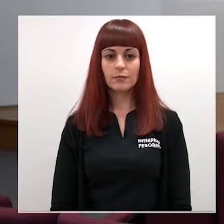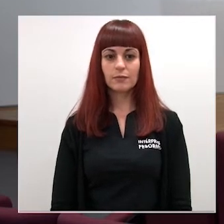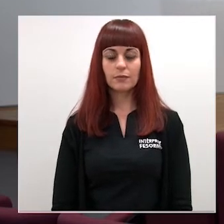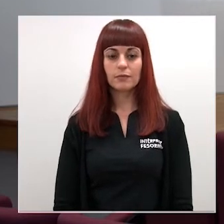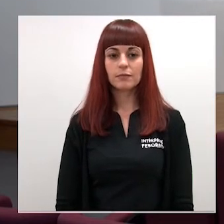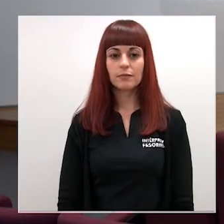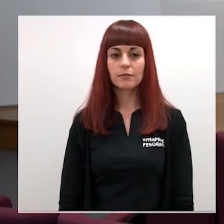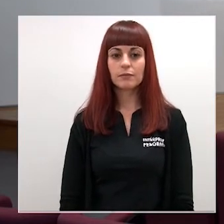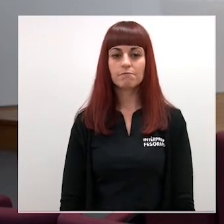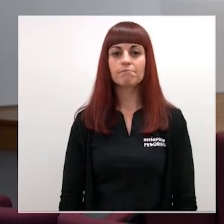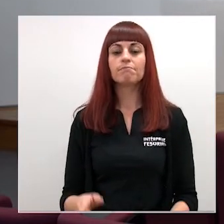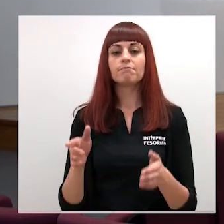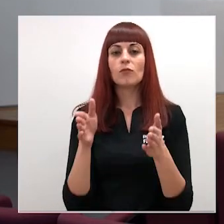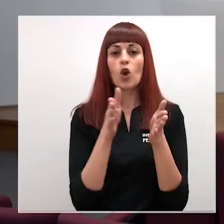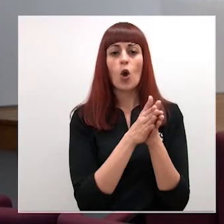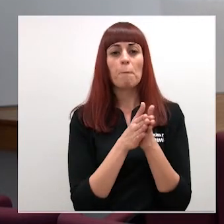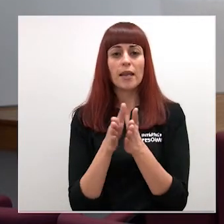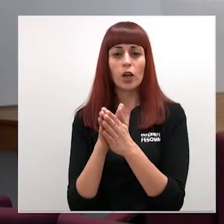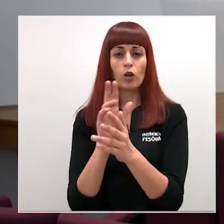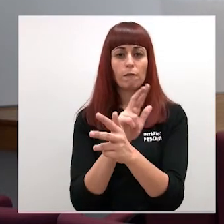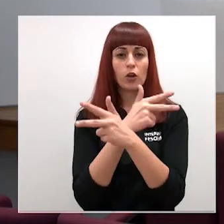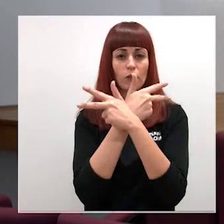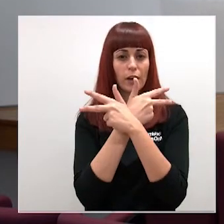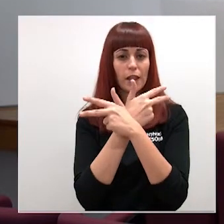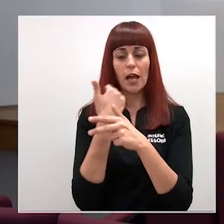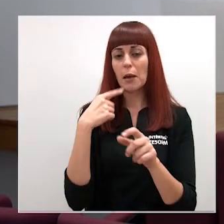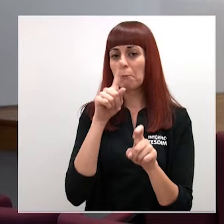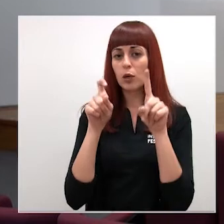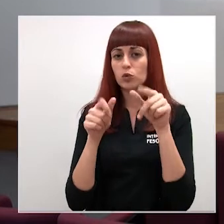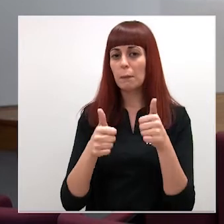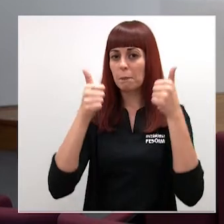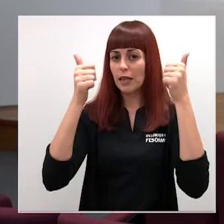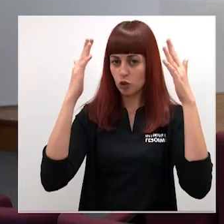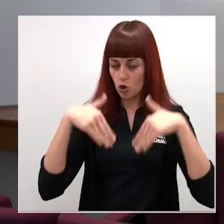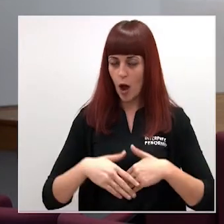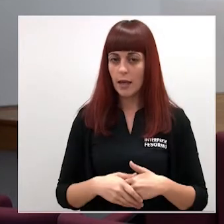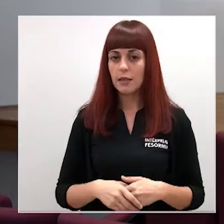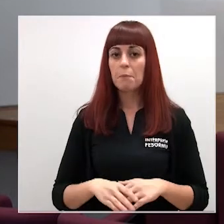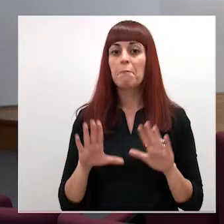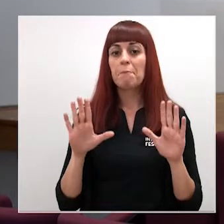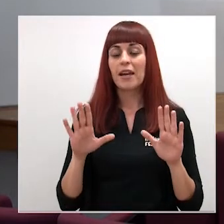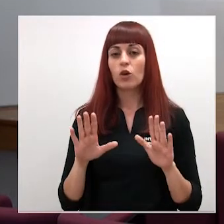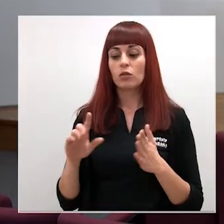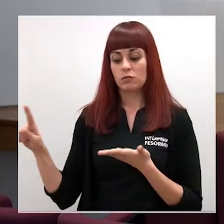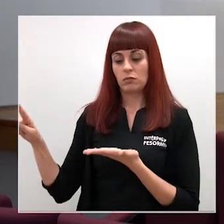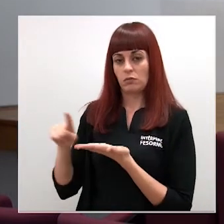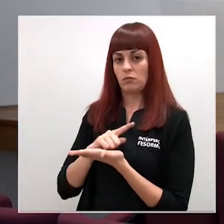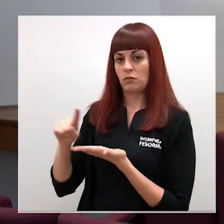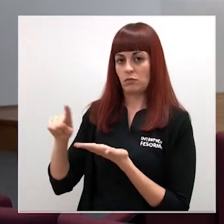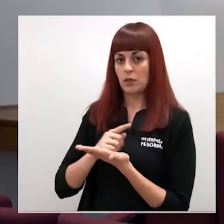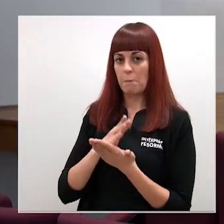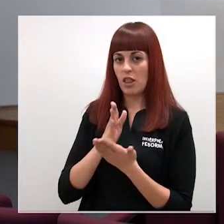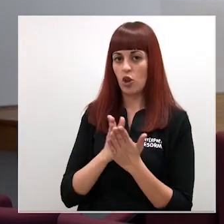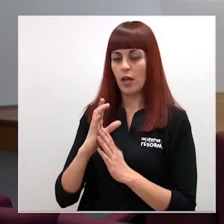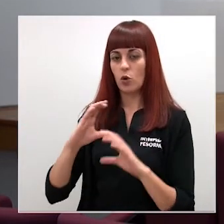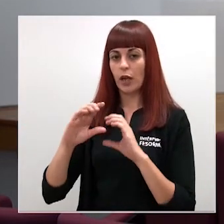Ginia los compañeros conectados a esta videoconferencia no tienen más preguntas pero sí nos hacen llegar otras cuestiones a